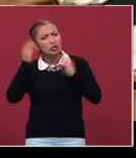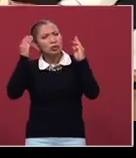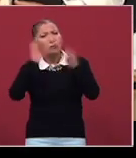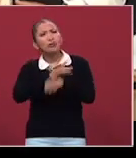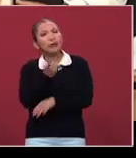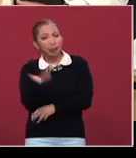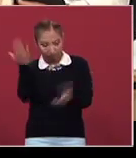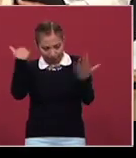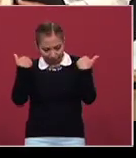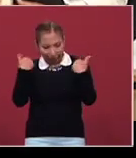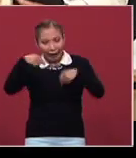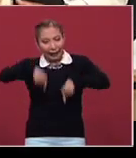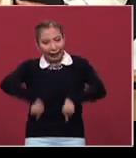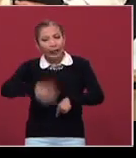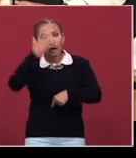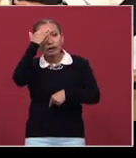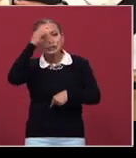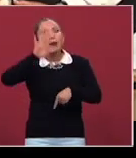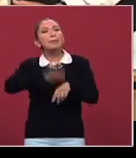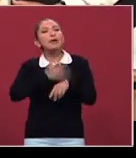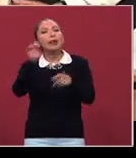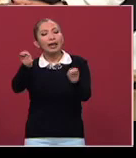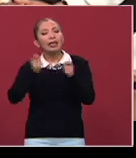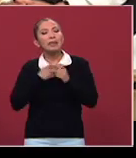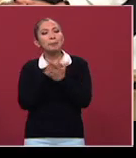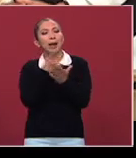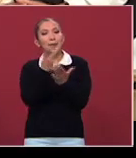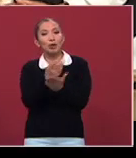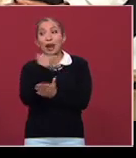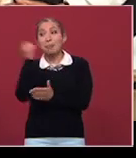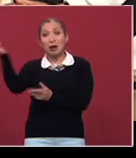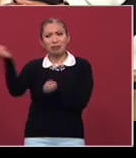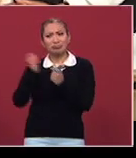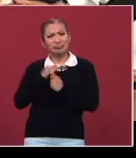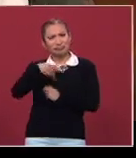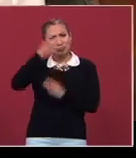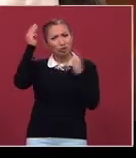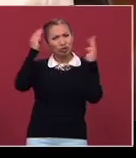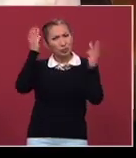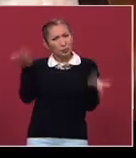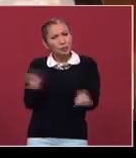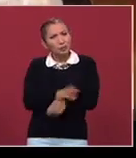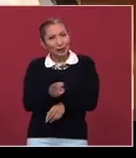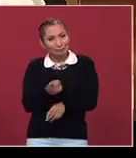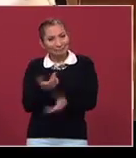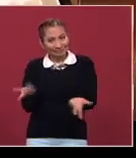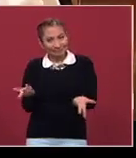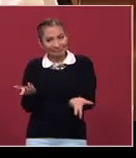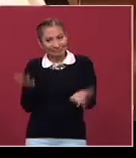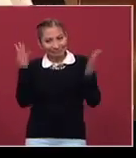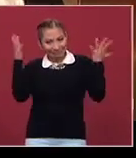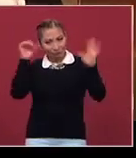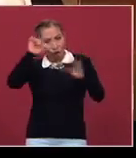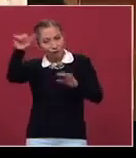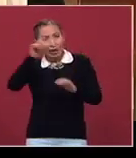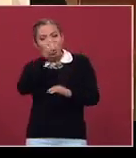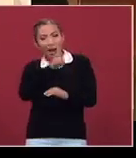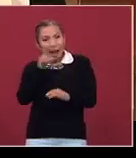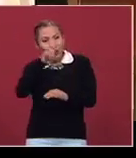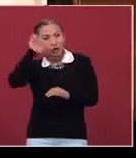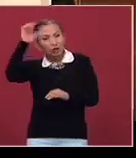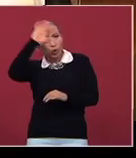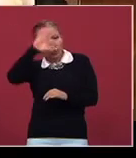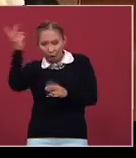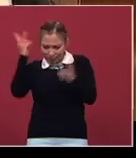pues que vengan a descubrir por qué nos dieron un premio los alemanes. Así es, que es otra cultura, otra lengua. Entonces,